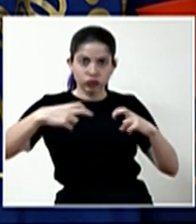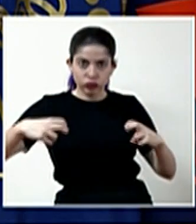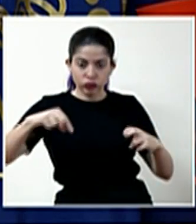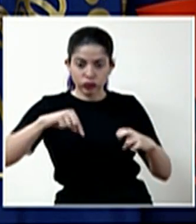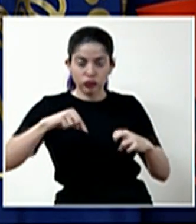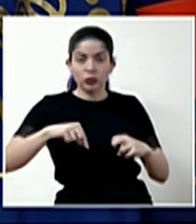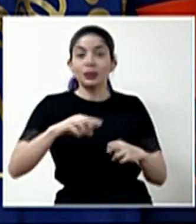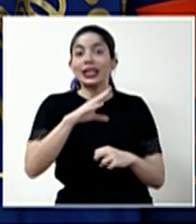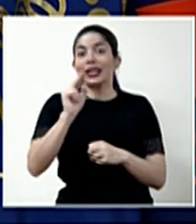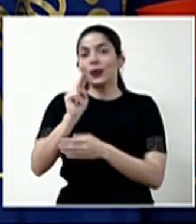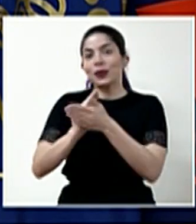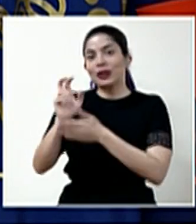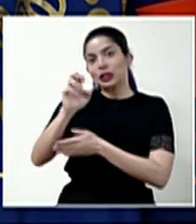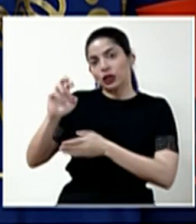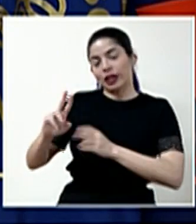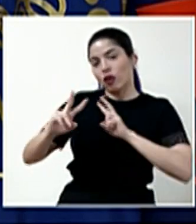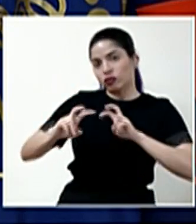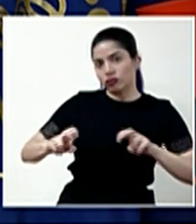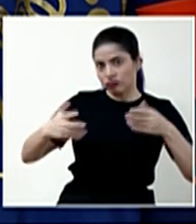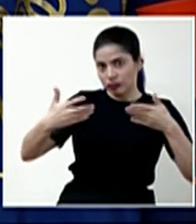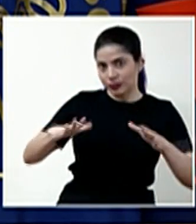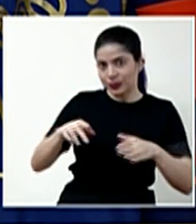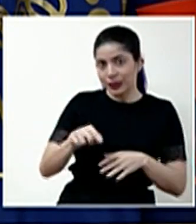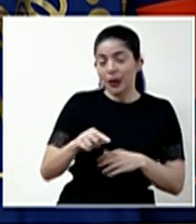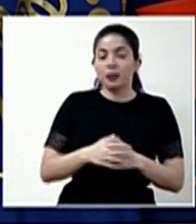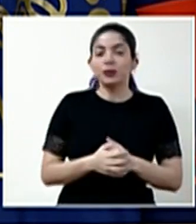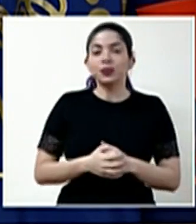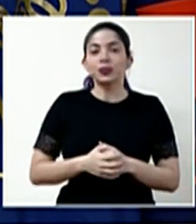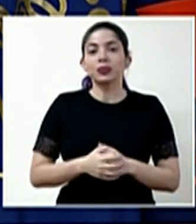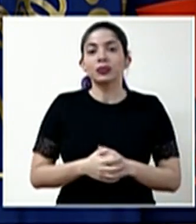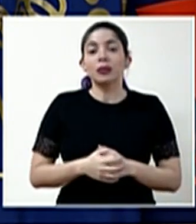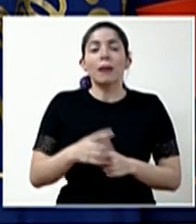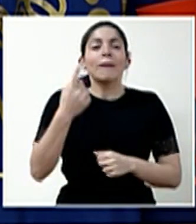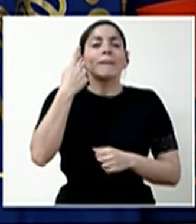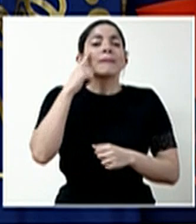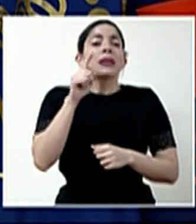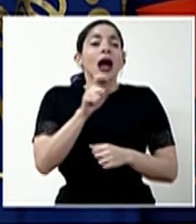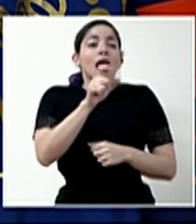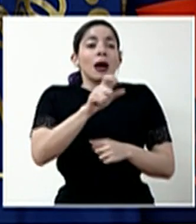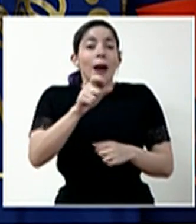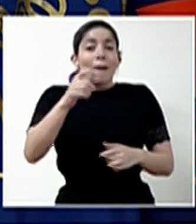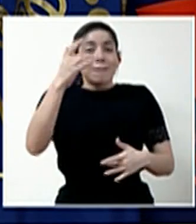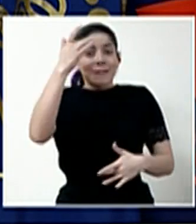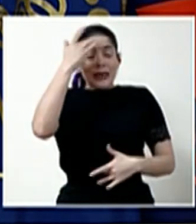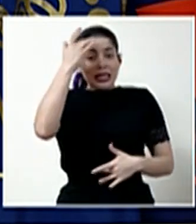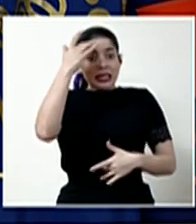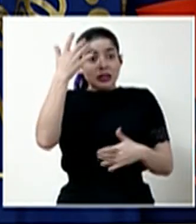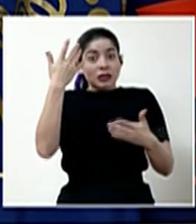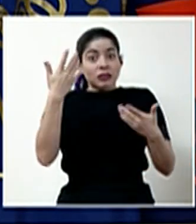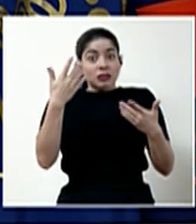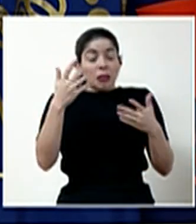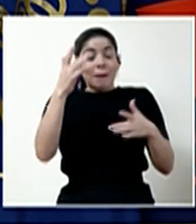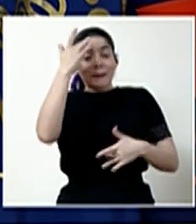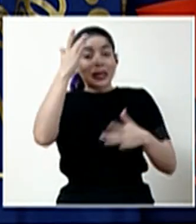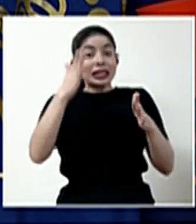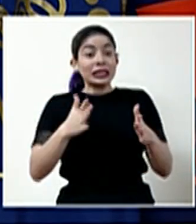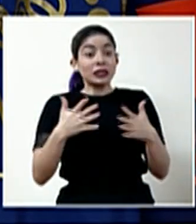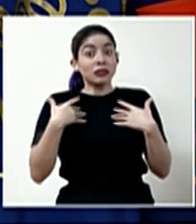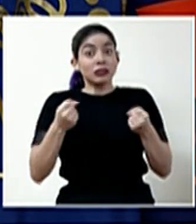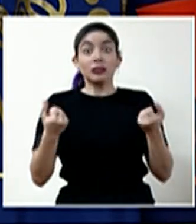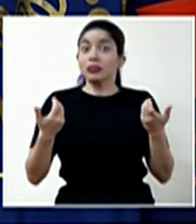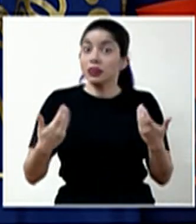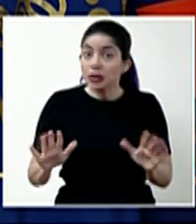y de la Universidad de Costa Rica. Para aquellos pacientes que ya se recuperaron, por